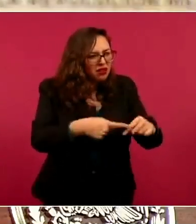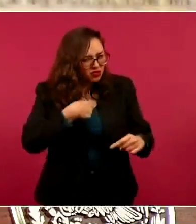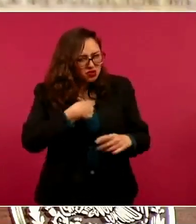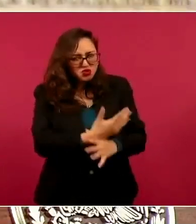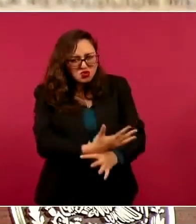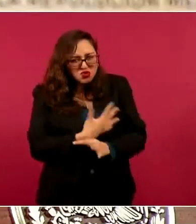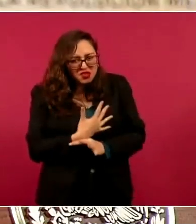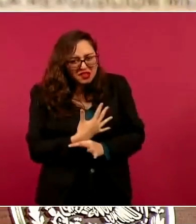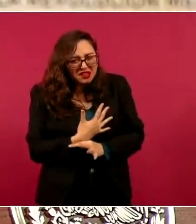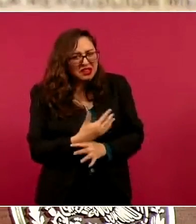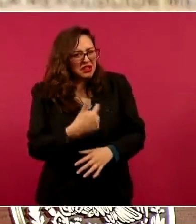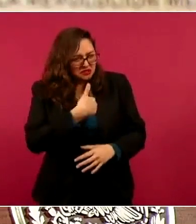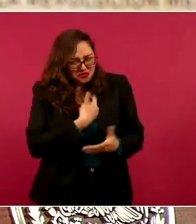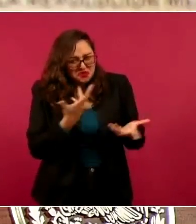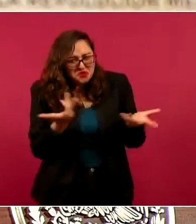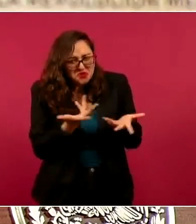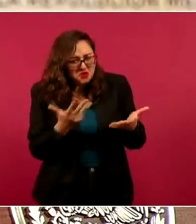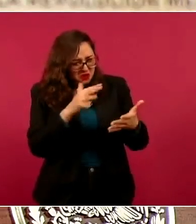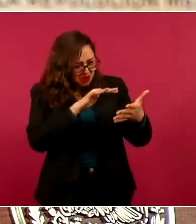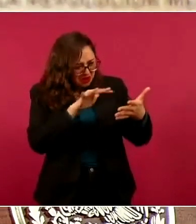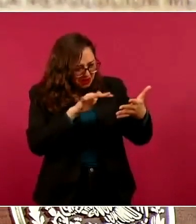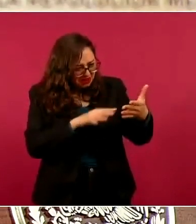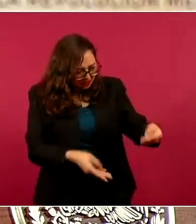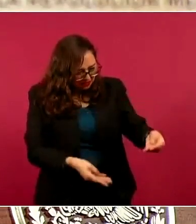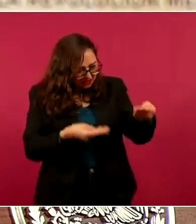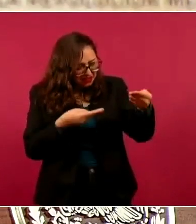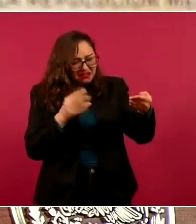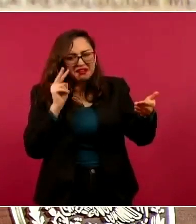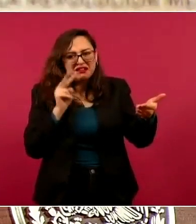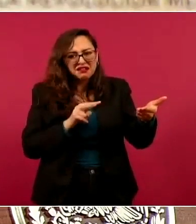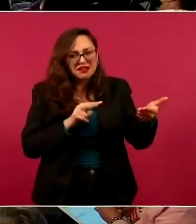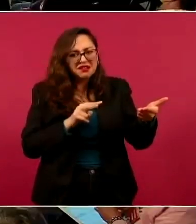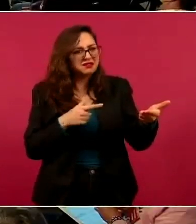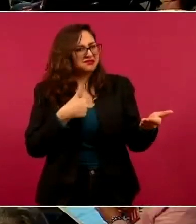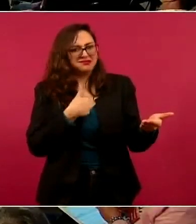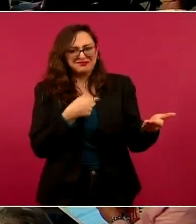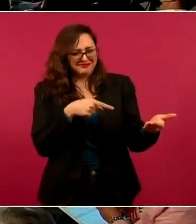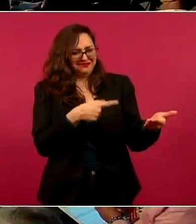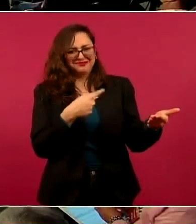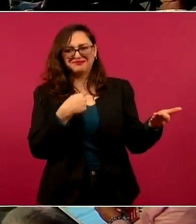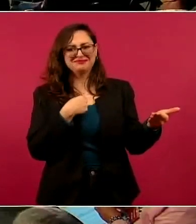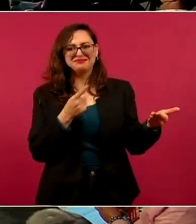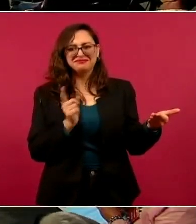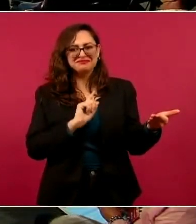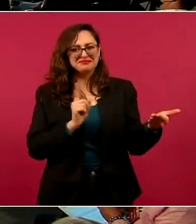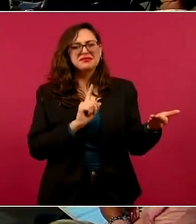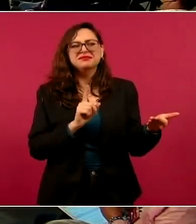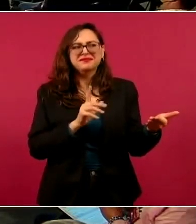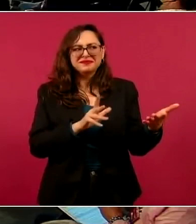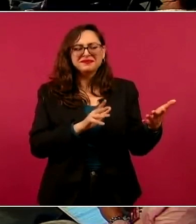Y entonces me quedé con el documento. Por ahí lo tengo.